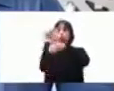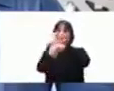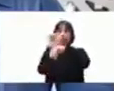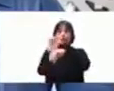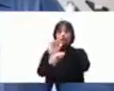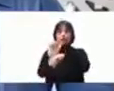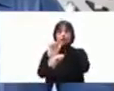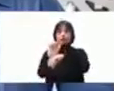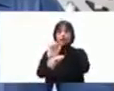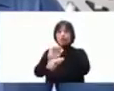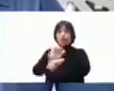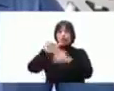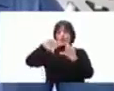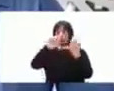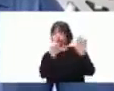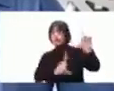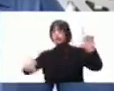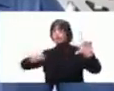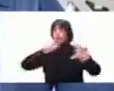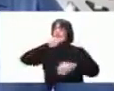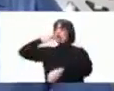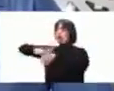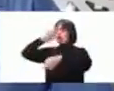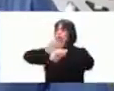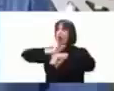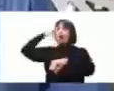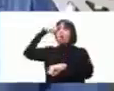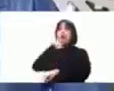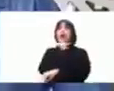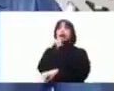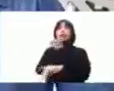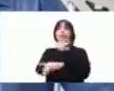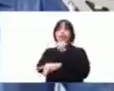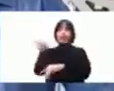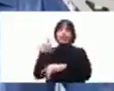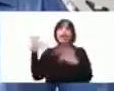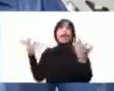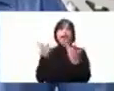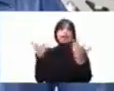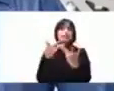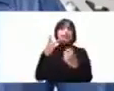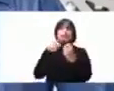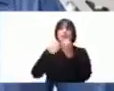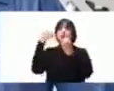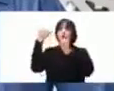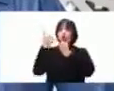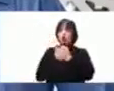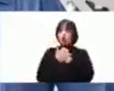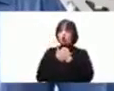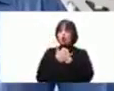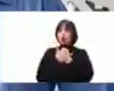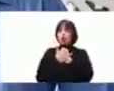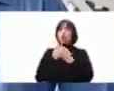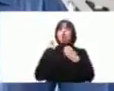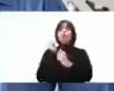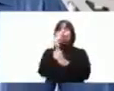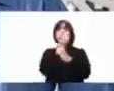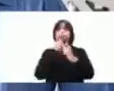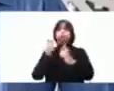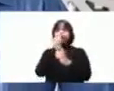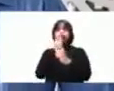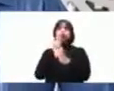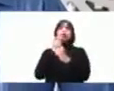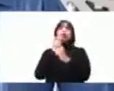para que presentaran un proyecto artístico y en costo del monumento